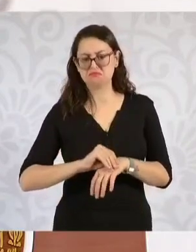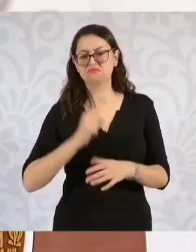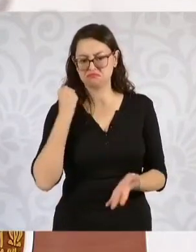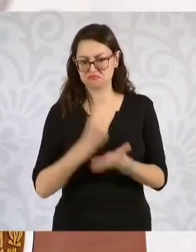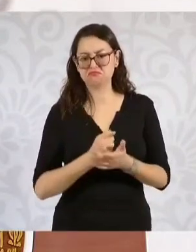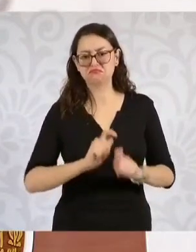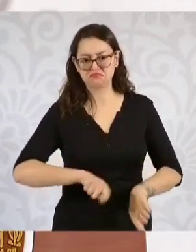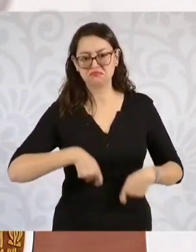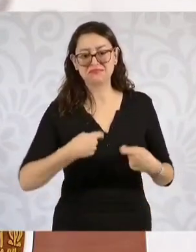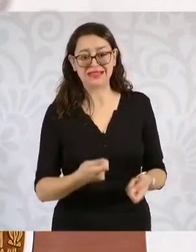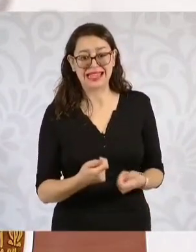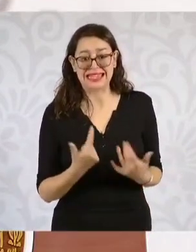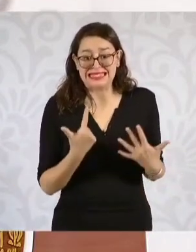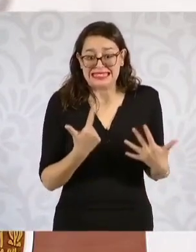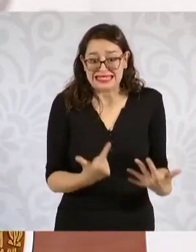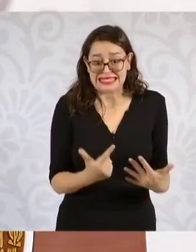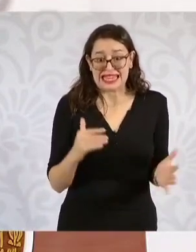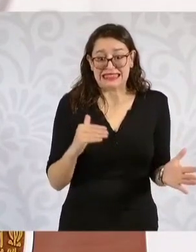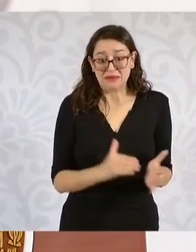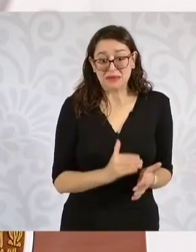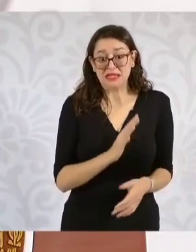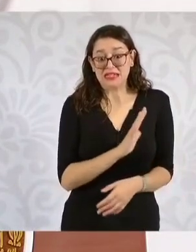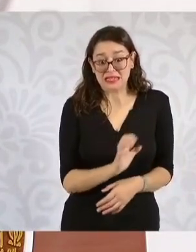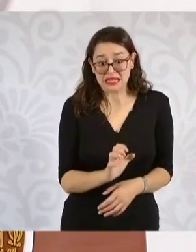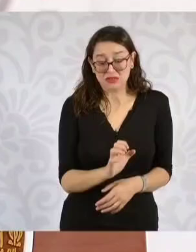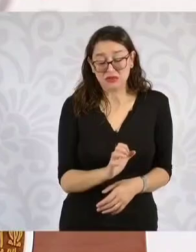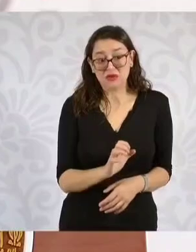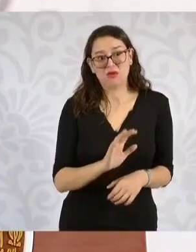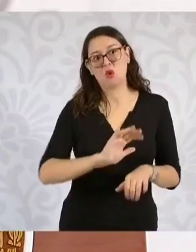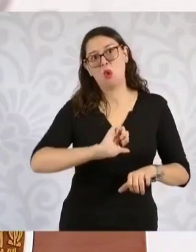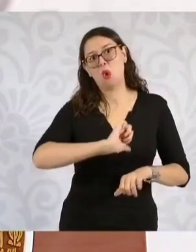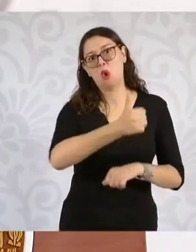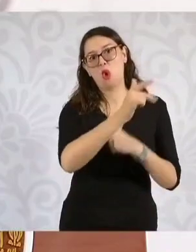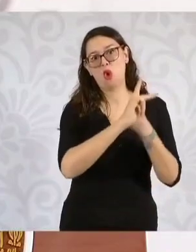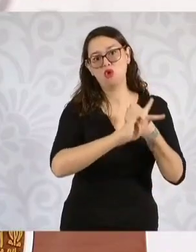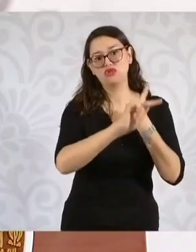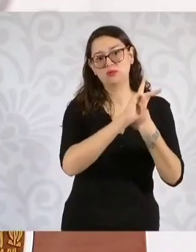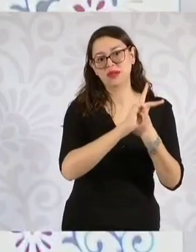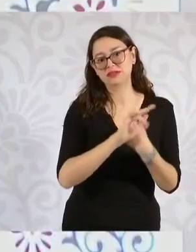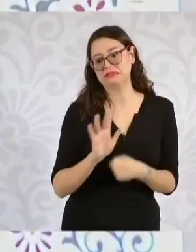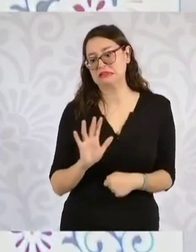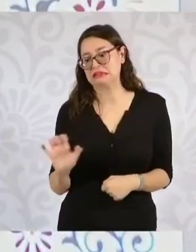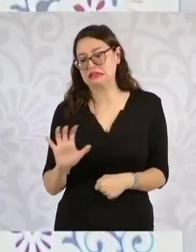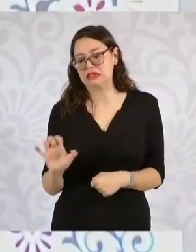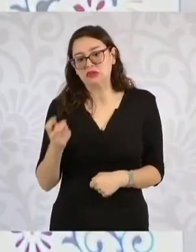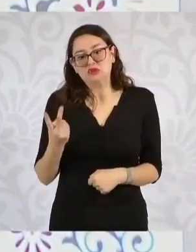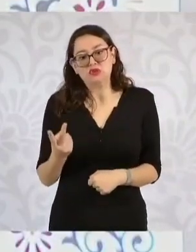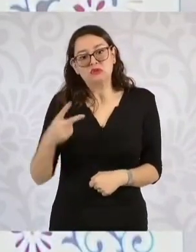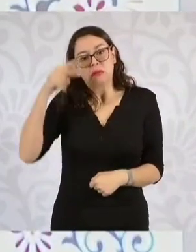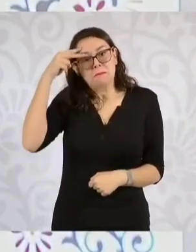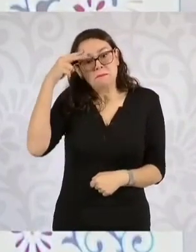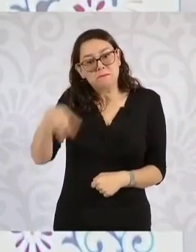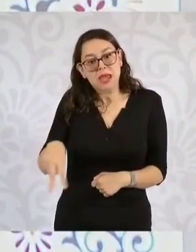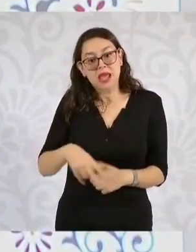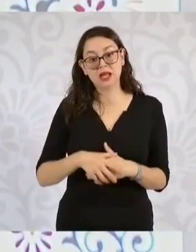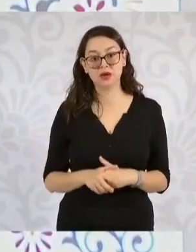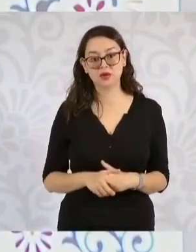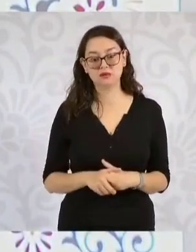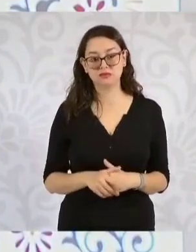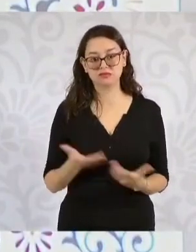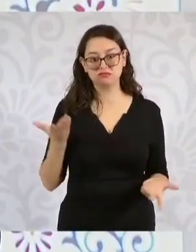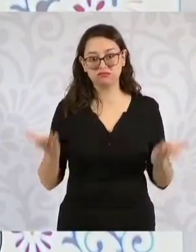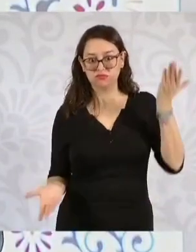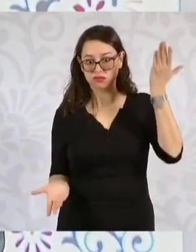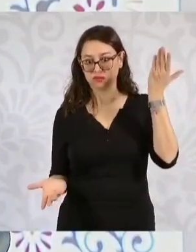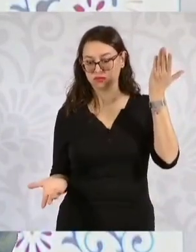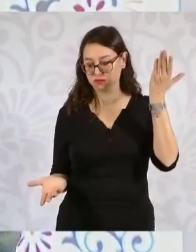.549 son de extranjeros y 502 son de mexicanos. Entonces, hay muy